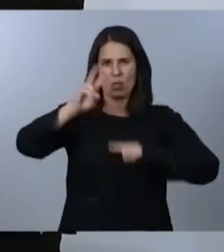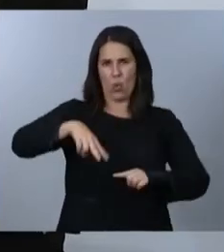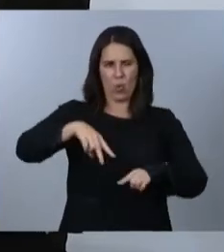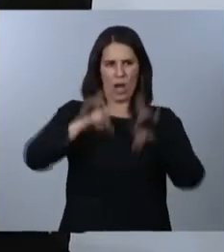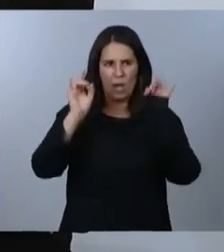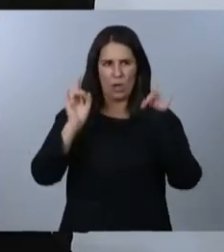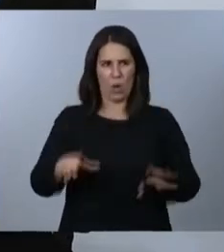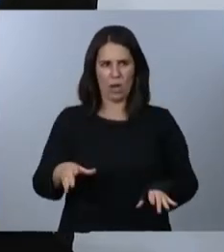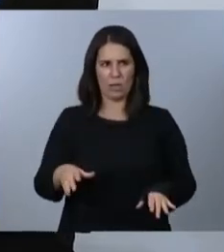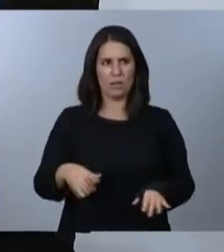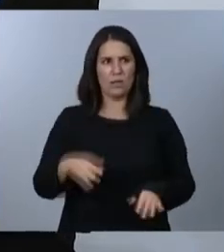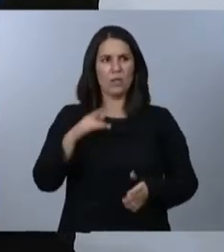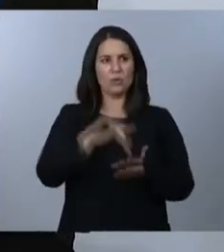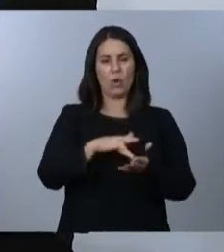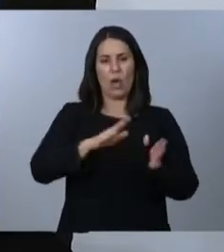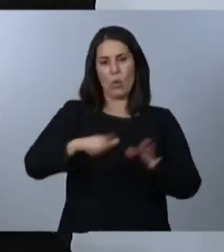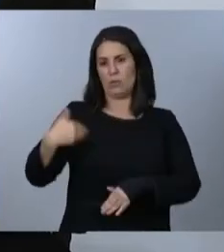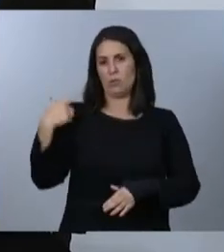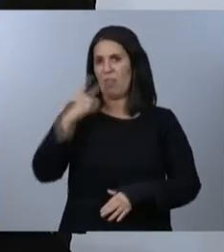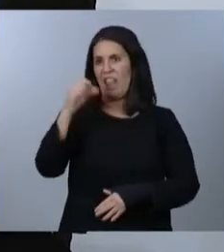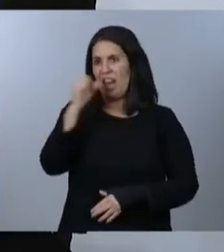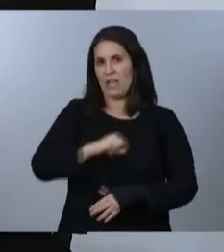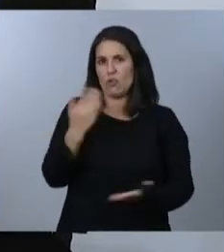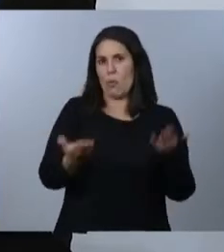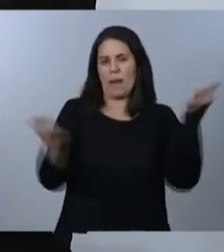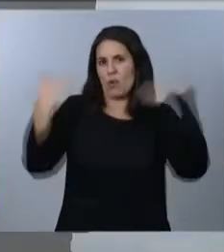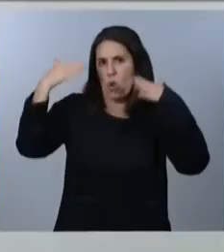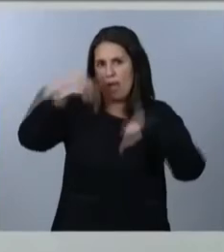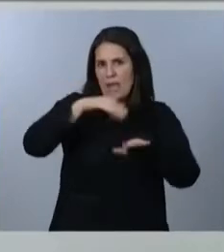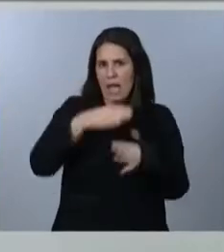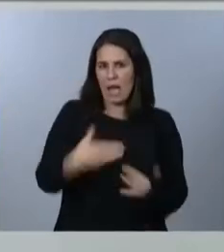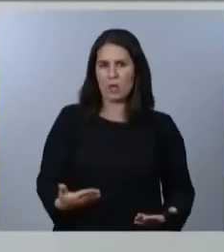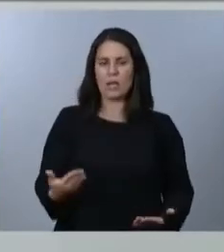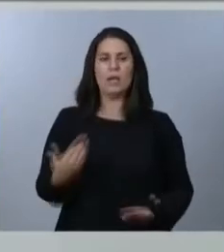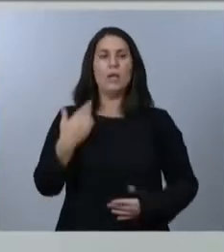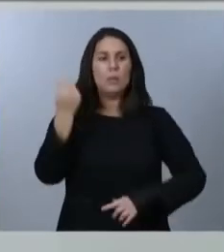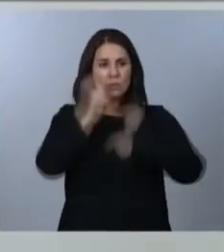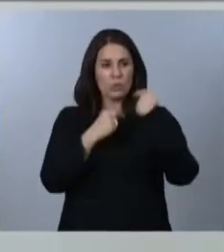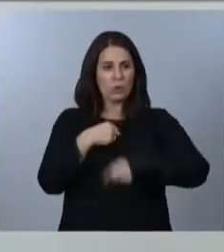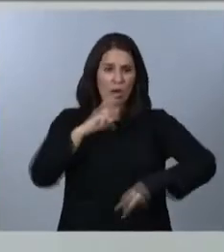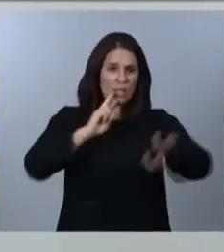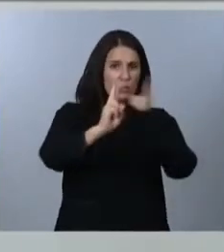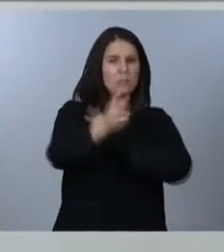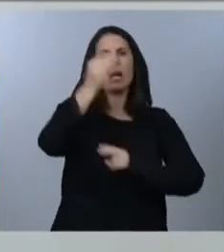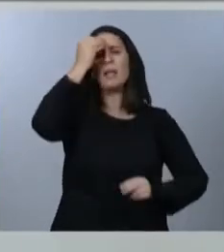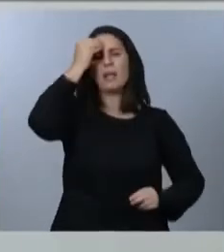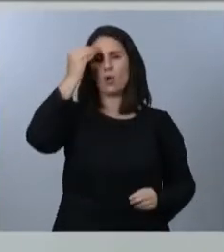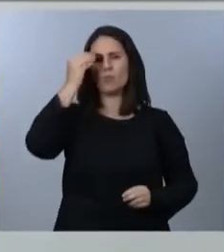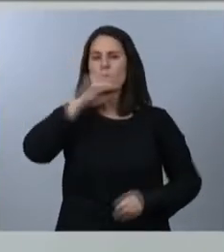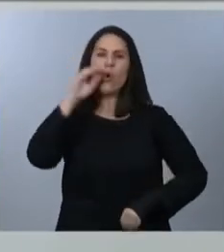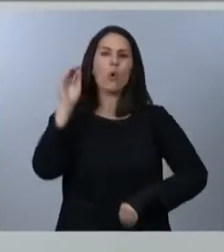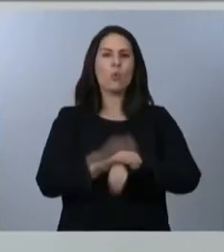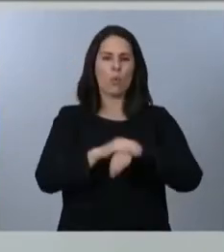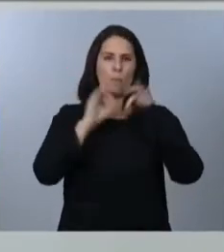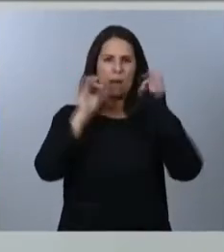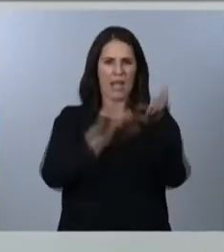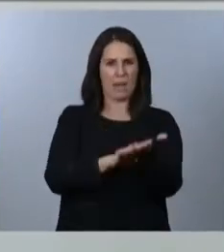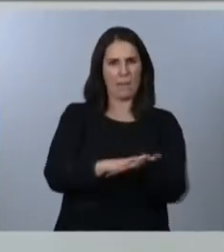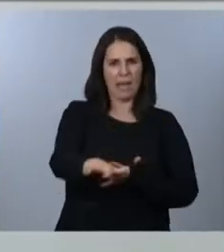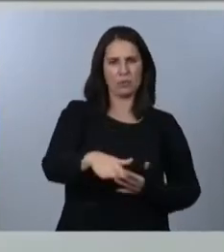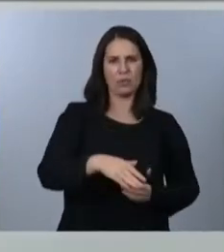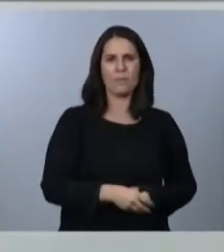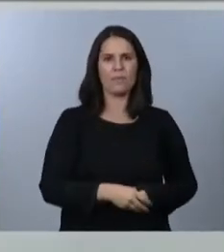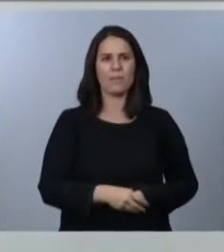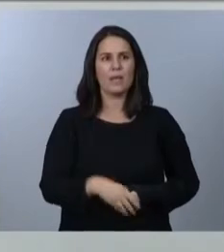largo de estos últimos 100 años y la respuesta de estos presupuestos creo que van a estar a la altura de este impacto. Estos nuevos